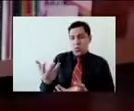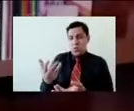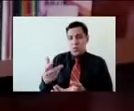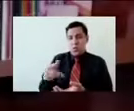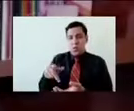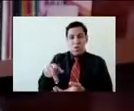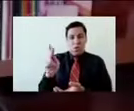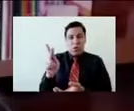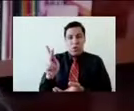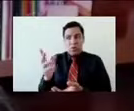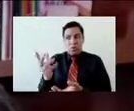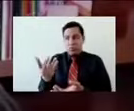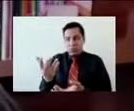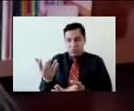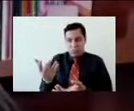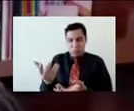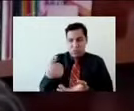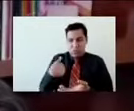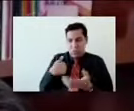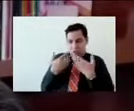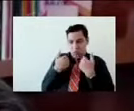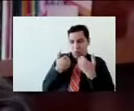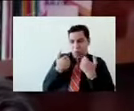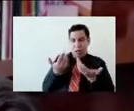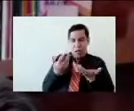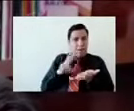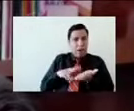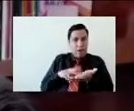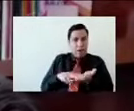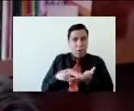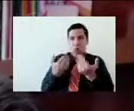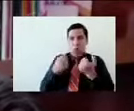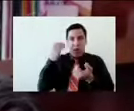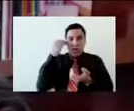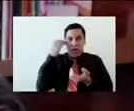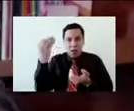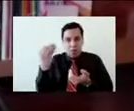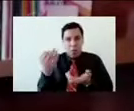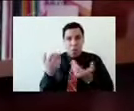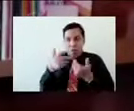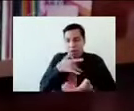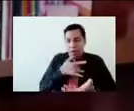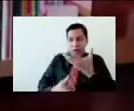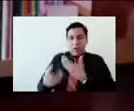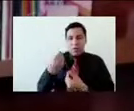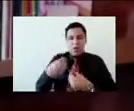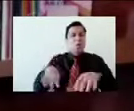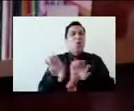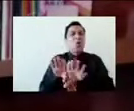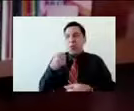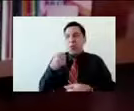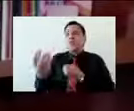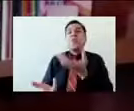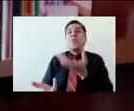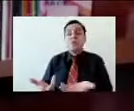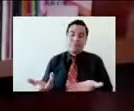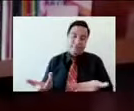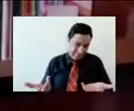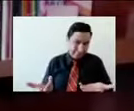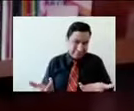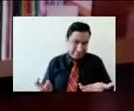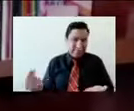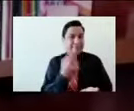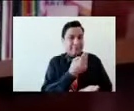bonito. Oye, y justamente esta cuestión de, de la, de la, de cómo la, la relación humana también es híbrida.